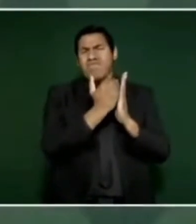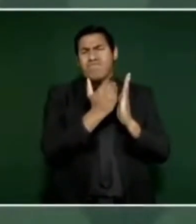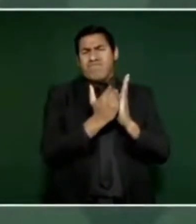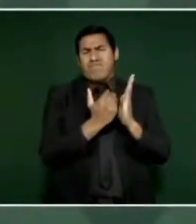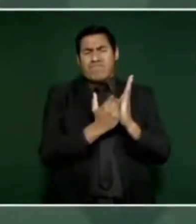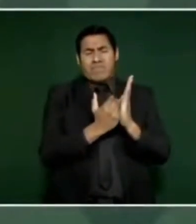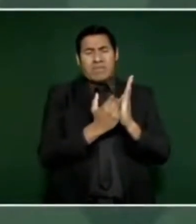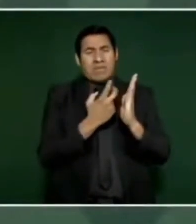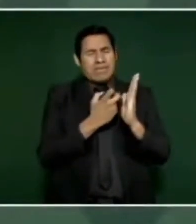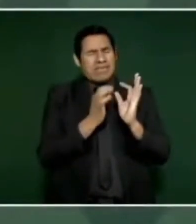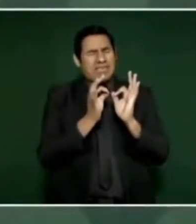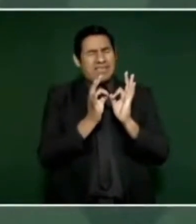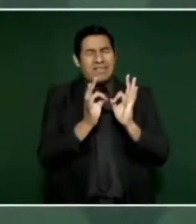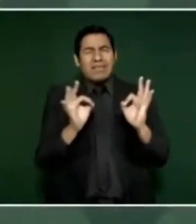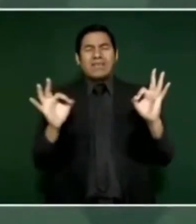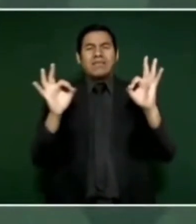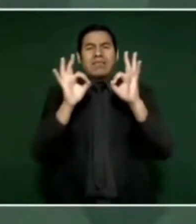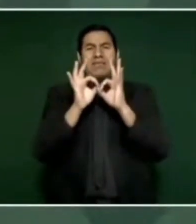Porque